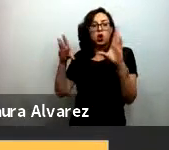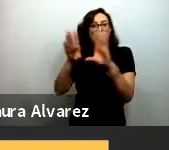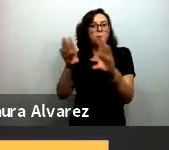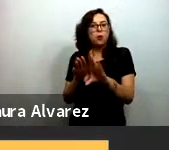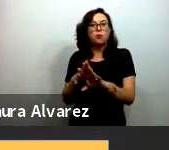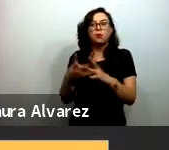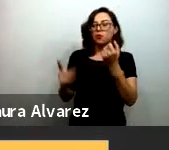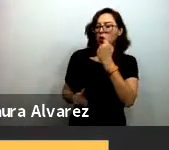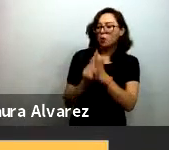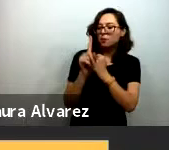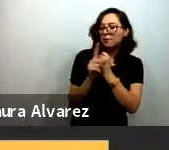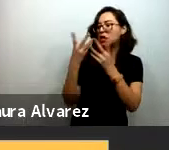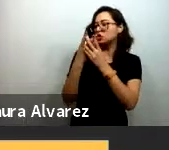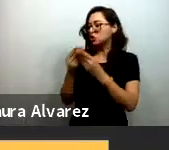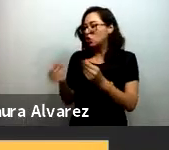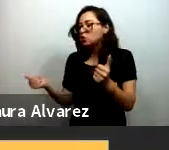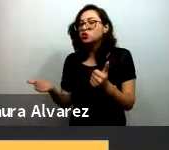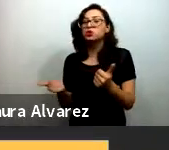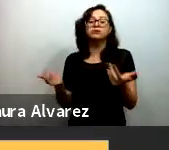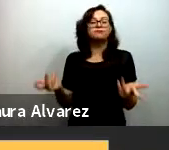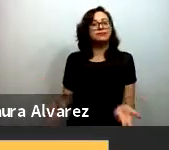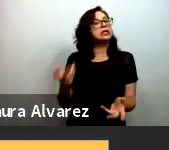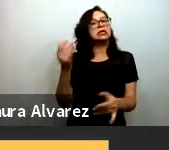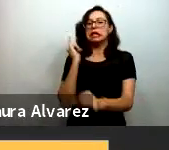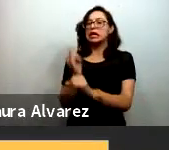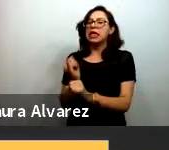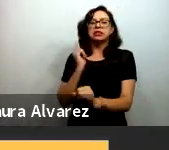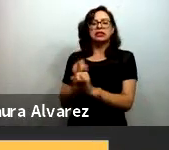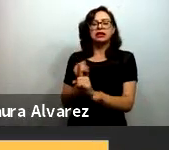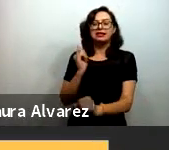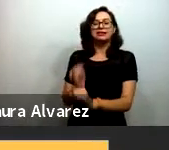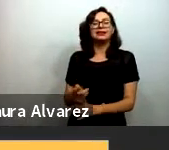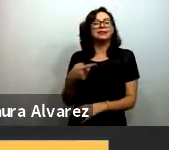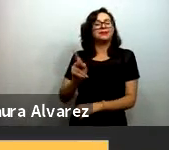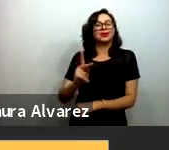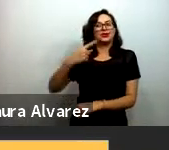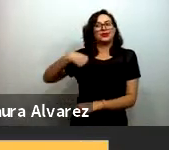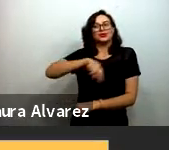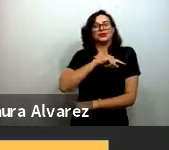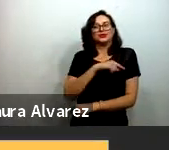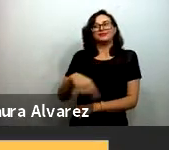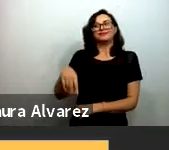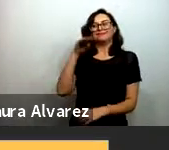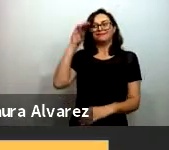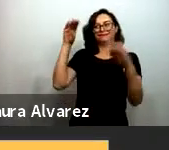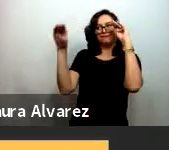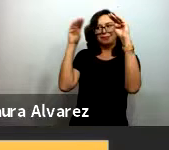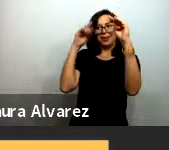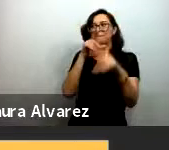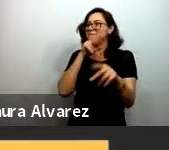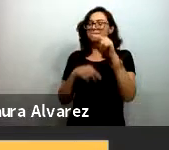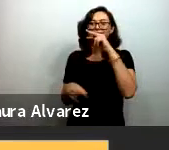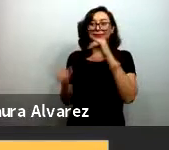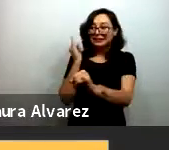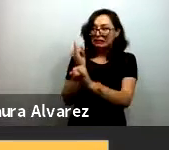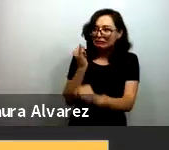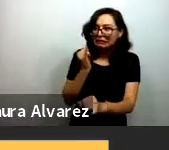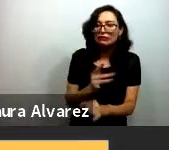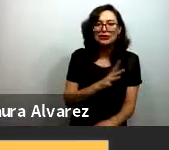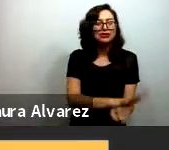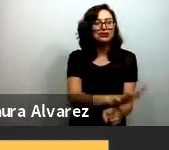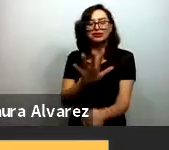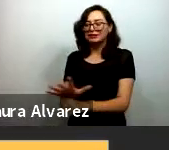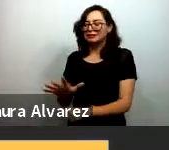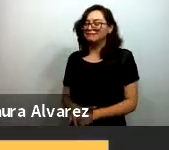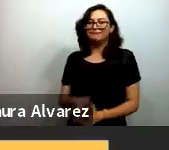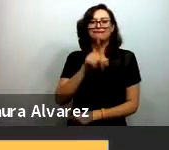pasaban por el ámbito de lo digital pero nosotros estábamos muy preocupados de que esa solución era insuficiente para llegar a